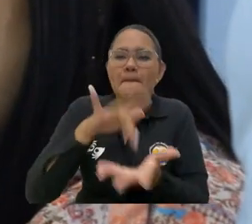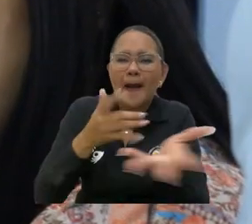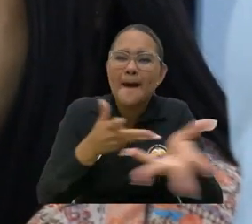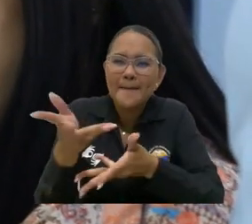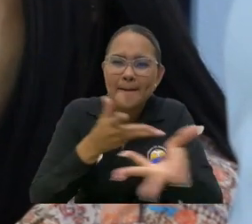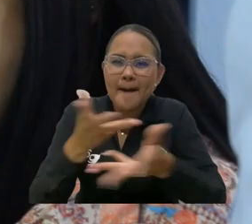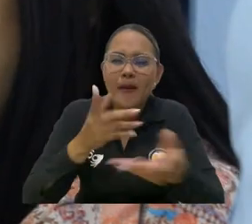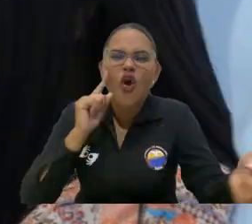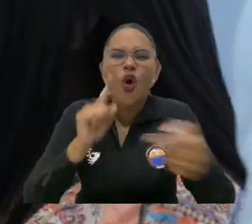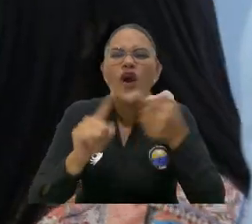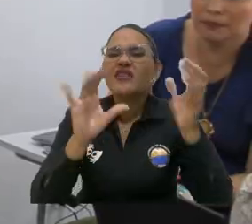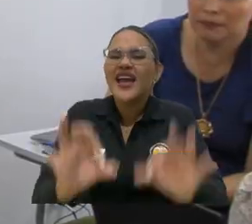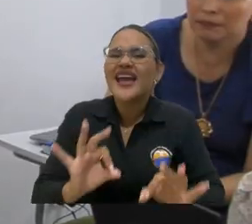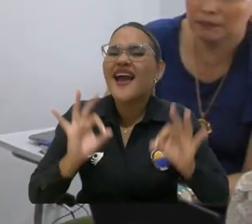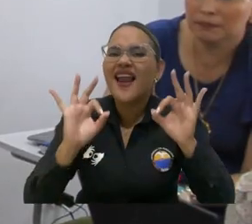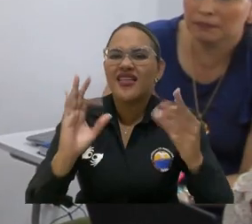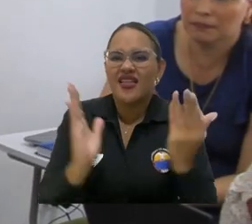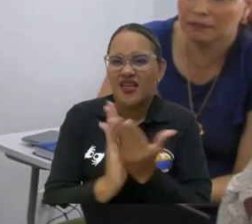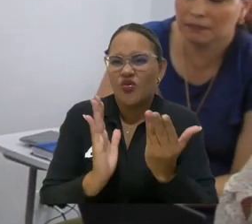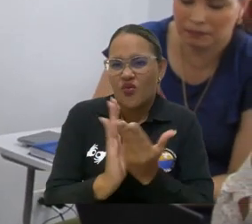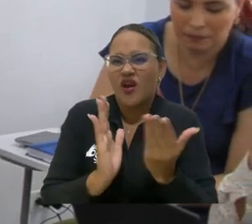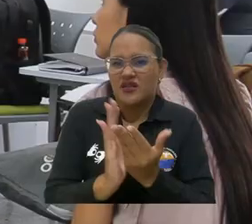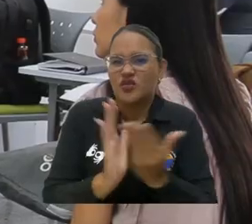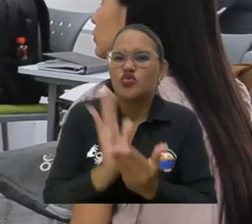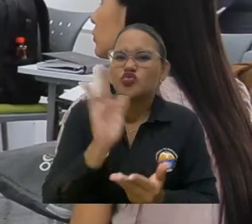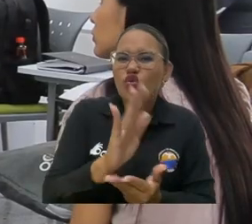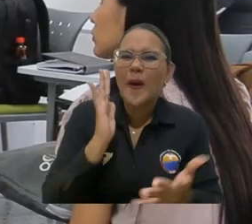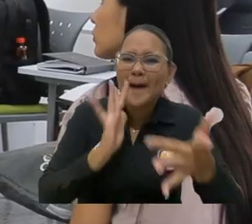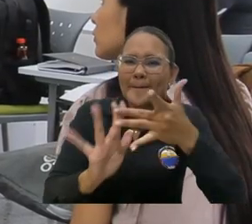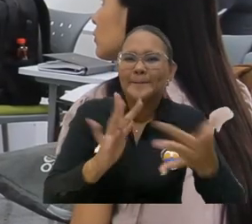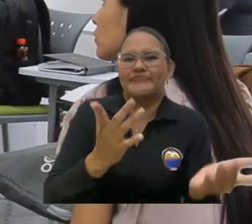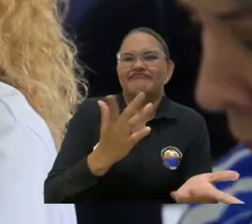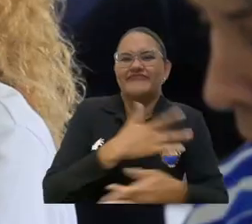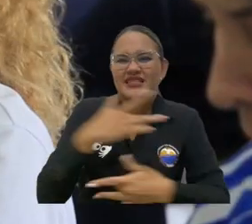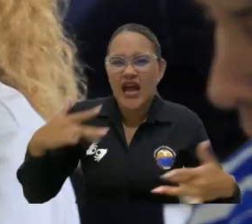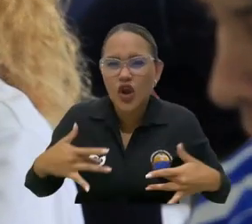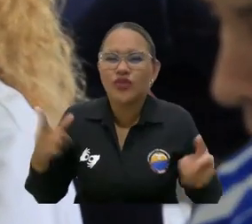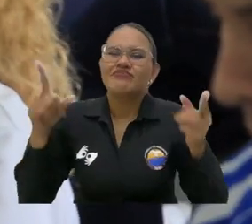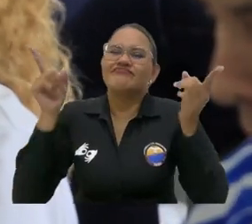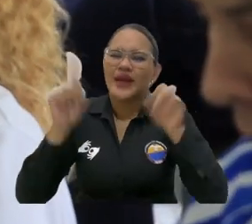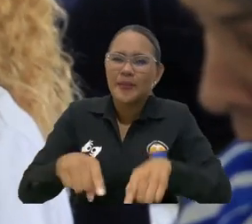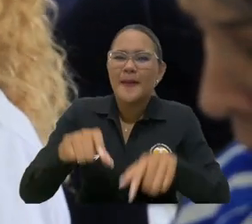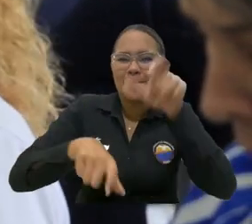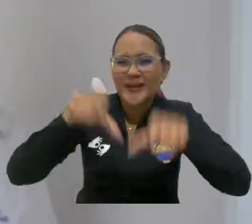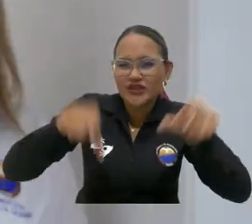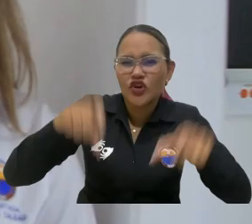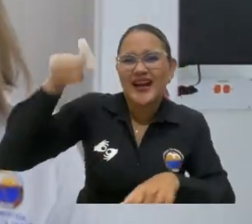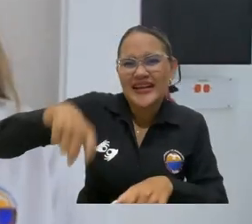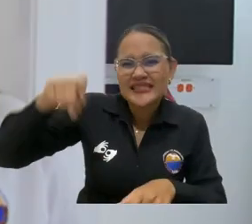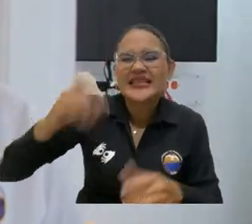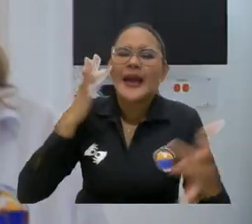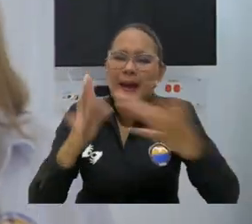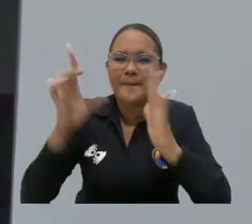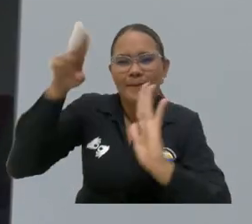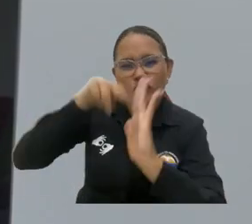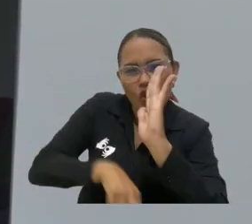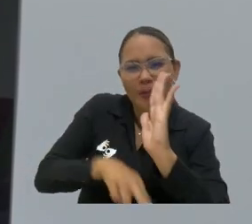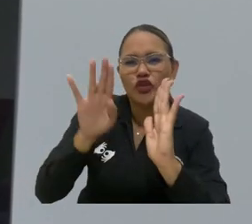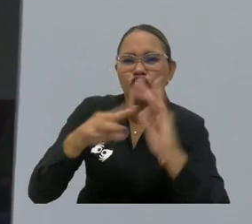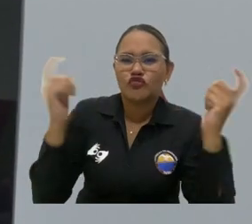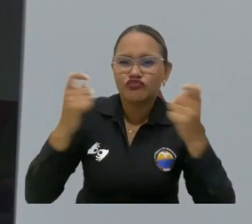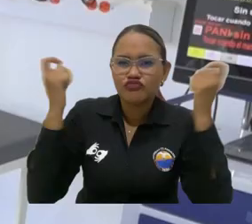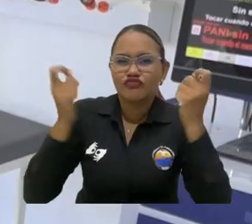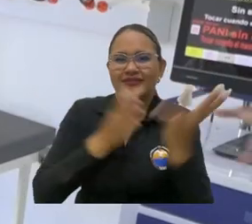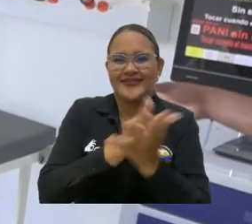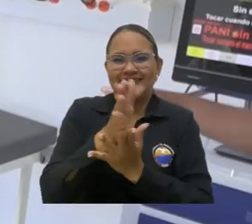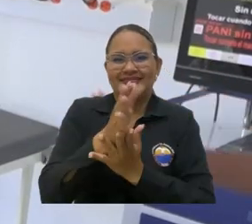actores, alrededor del mejoramiento de la calidad de la educación en programas de salud, las necesidades del talento humano y el marco normativo